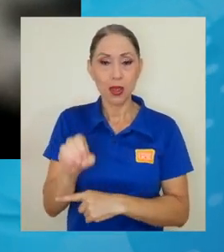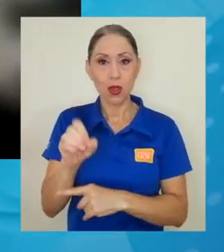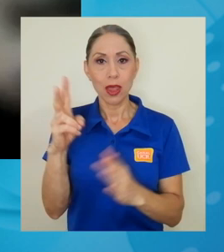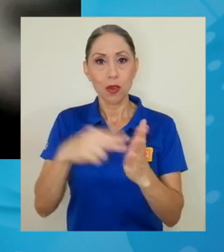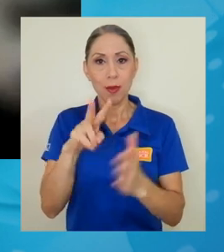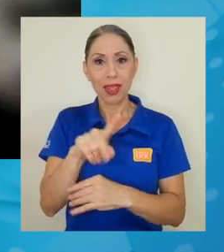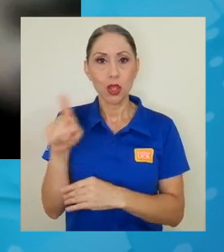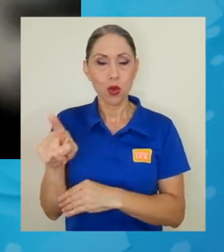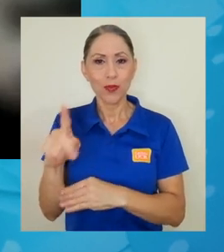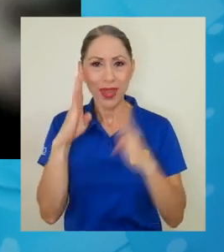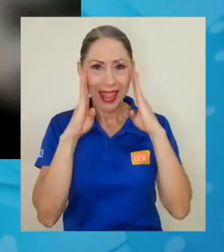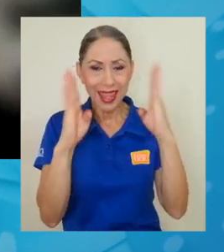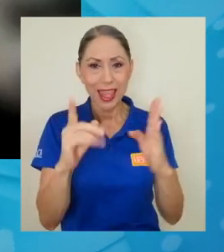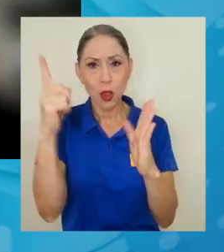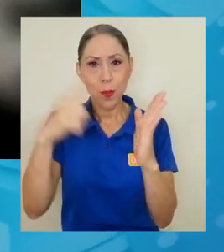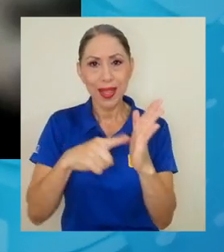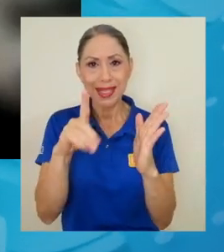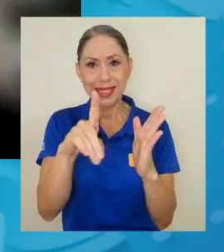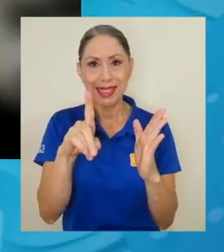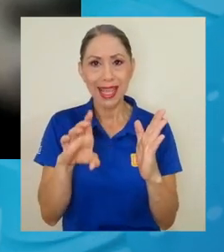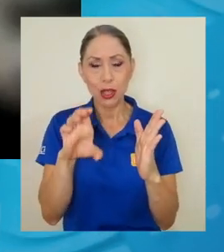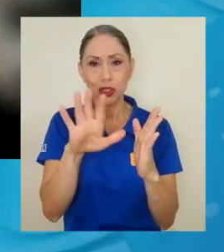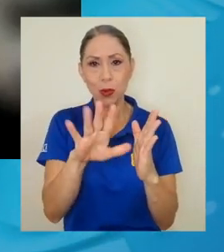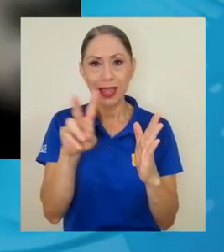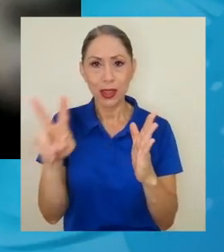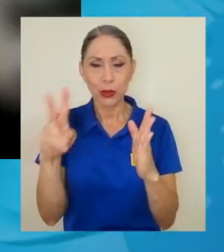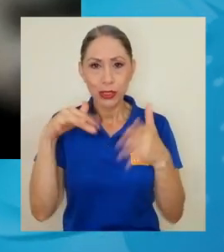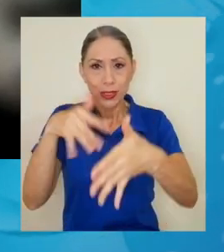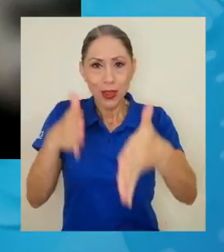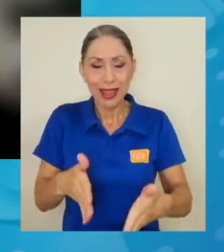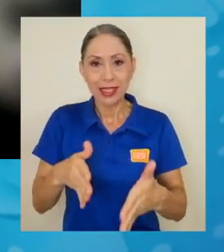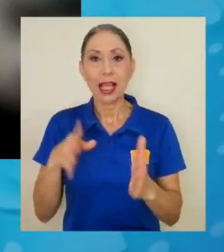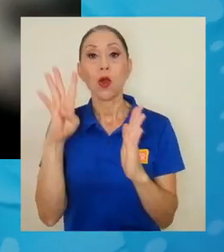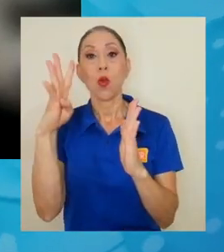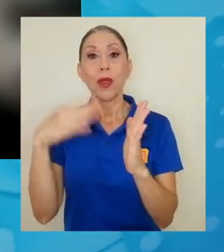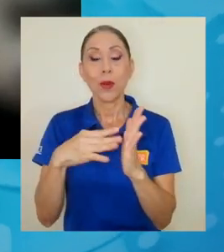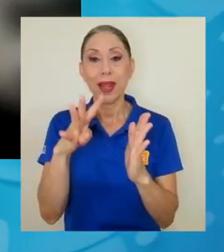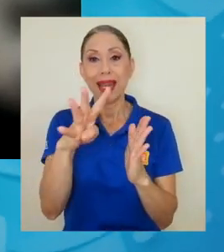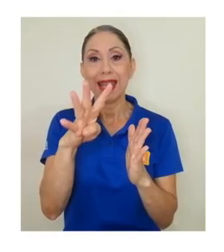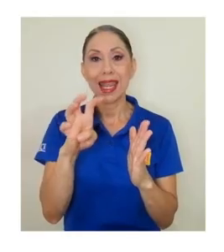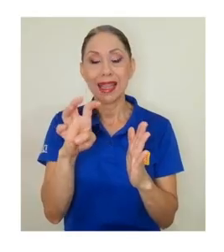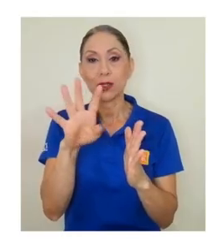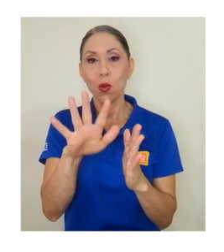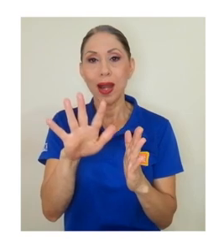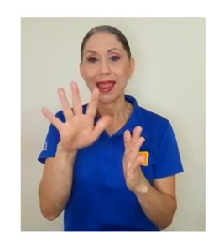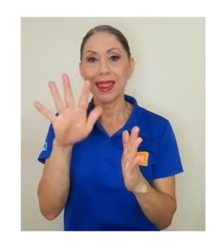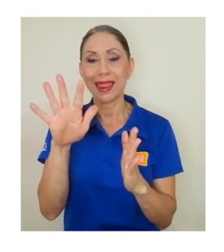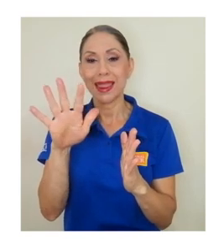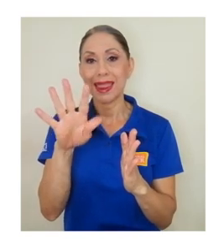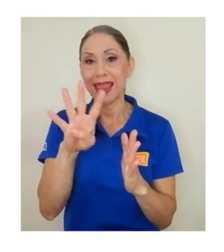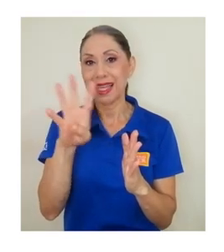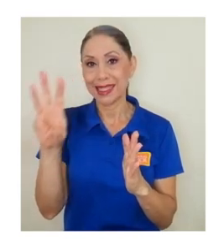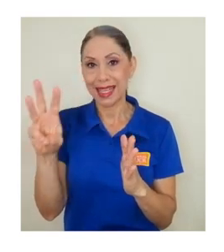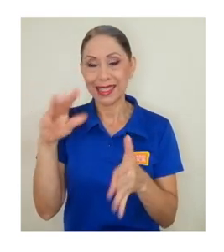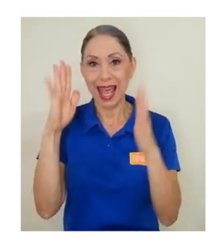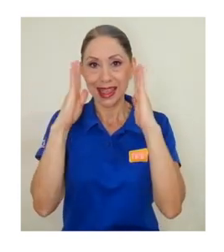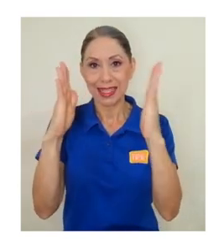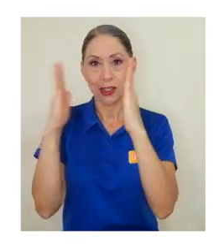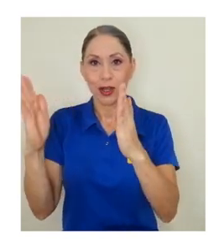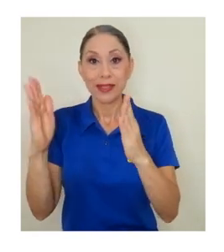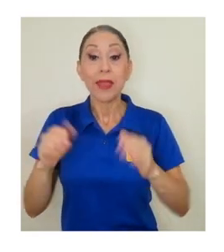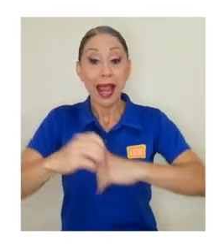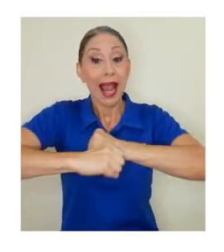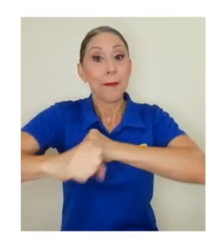estudiantes y se han atendido 4.546 atenciones. La campaña Estamos con Vos